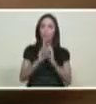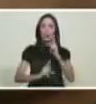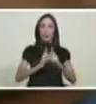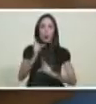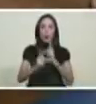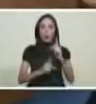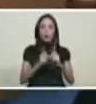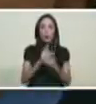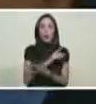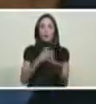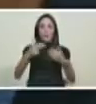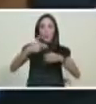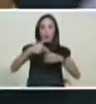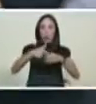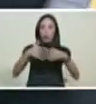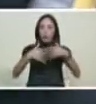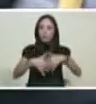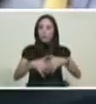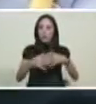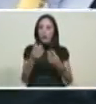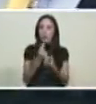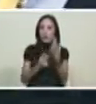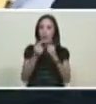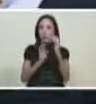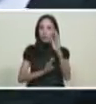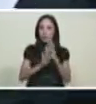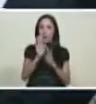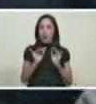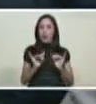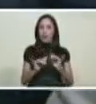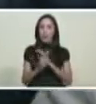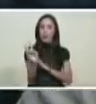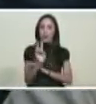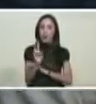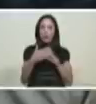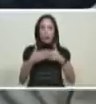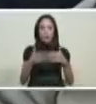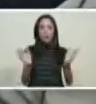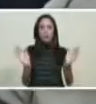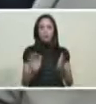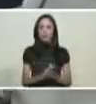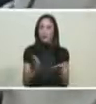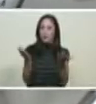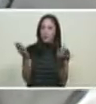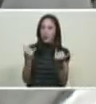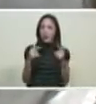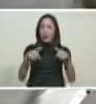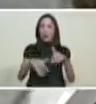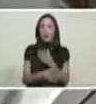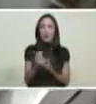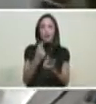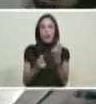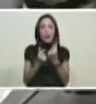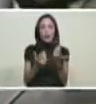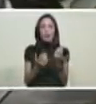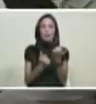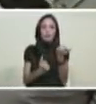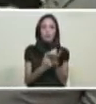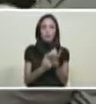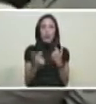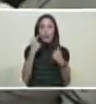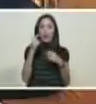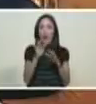y de la riqueza petrolera desde Venezuela y en Venezuela vengan para acá aquí está el